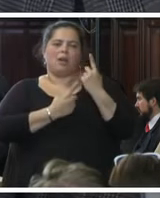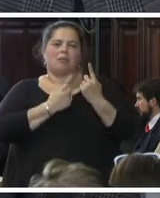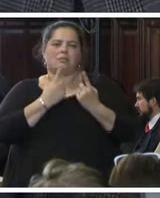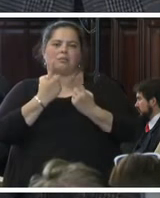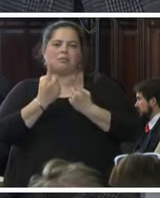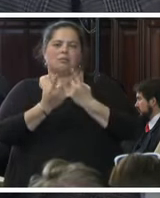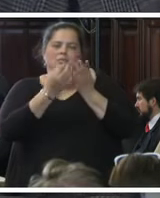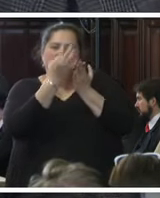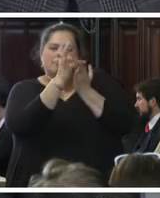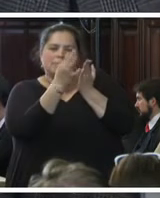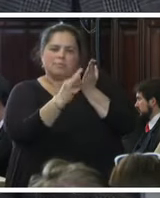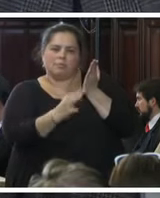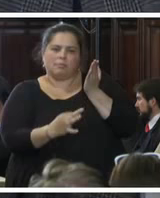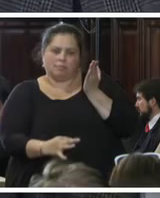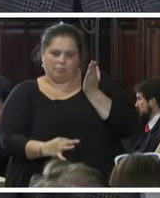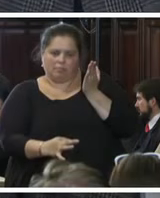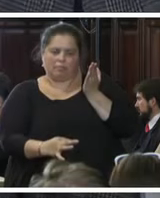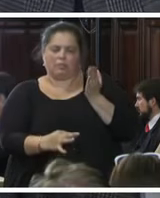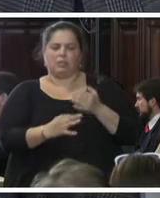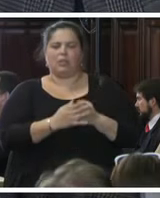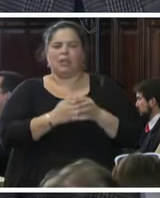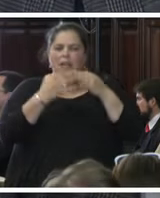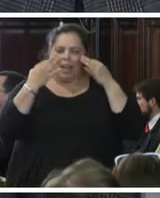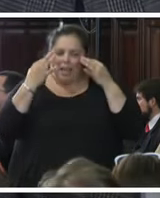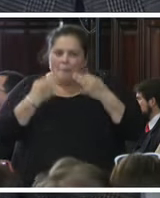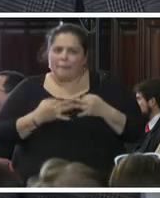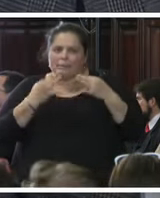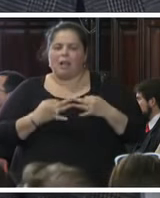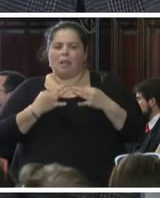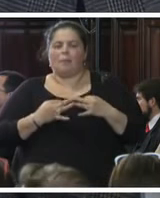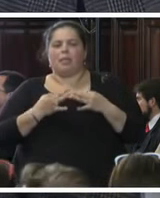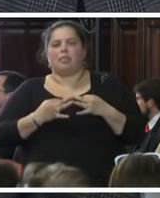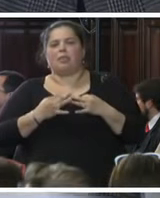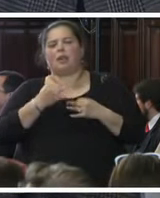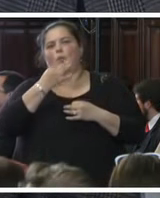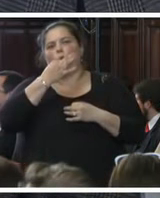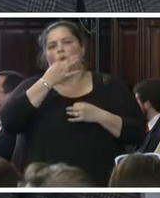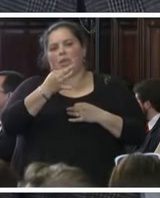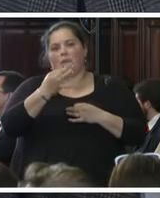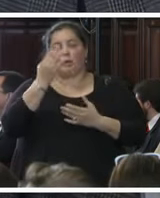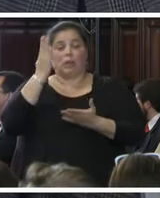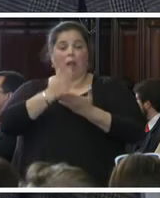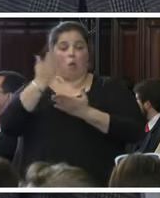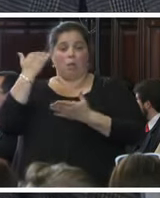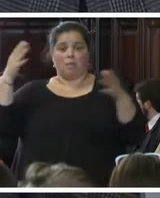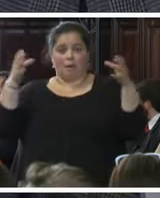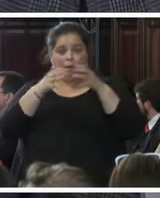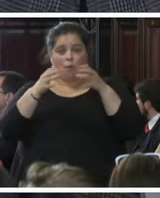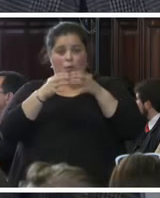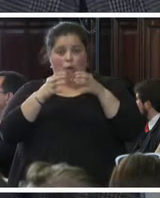apuntes, particularmente, como lo decíamos en la reunión última que tuvimos